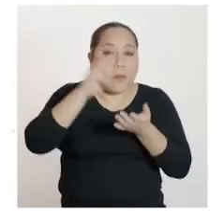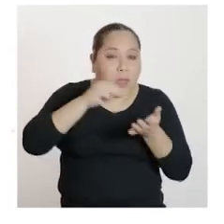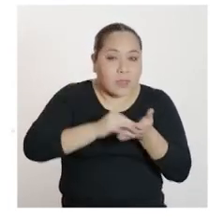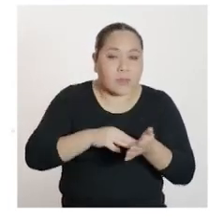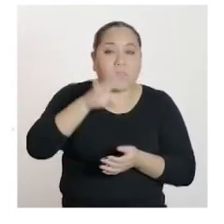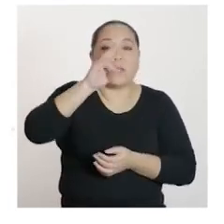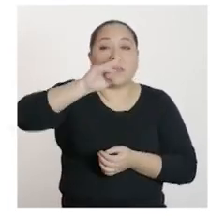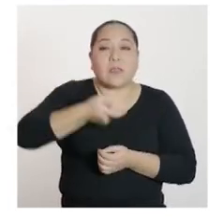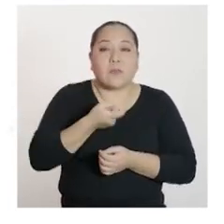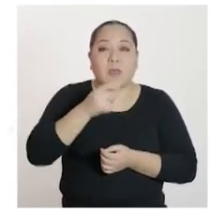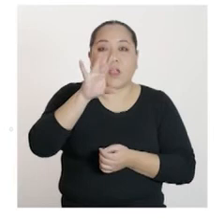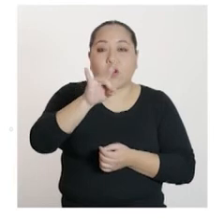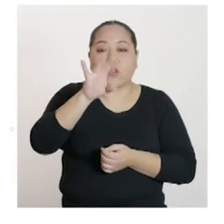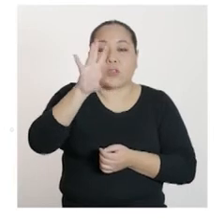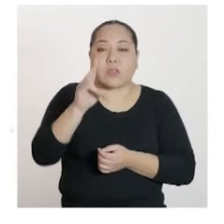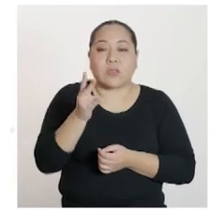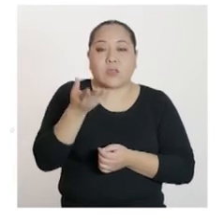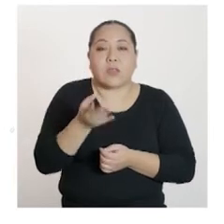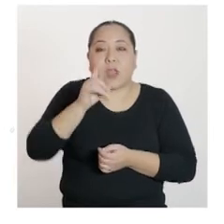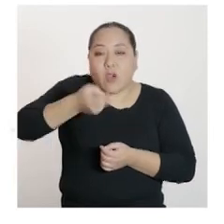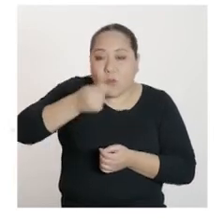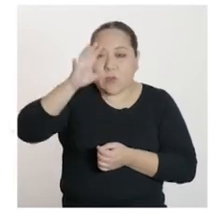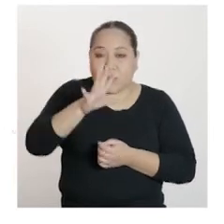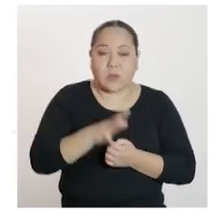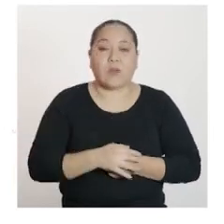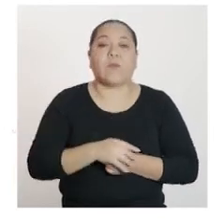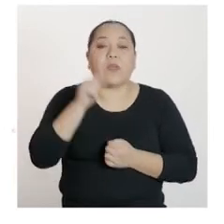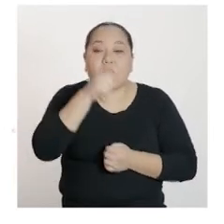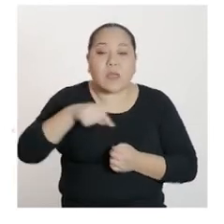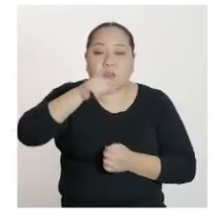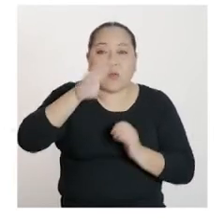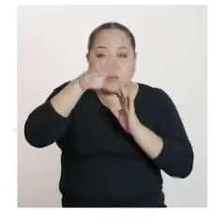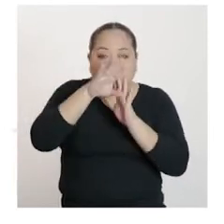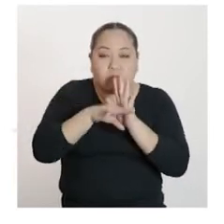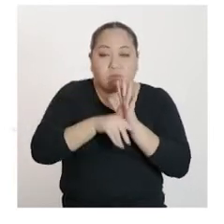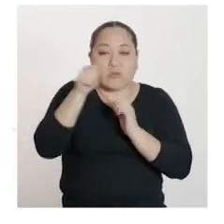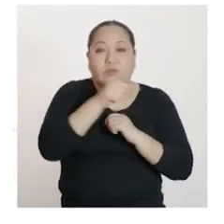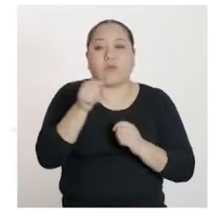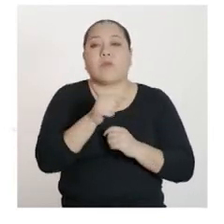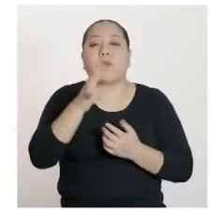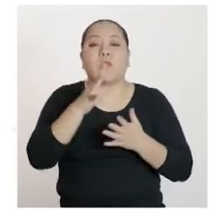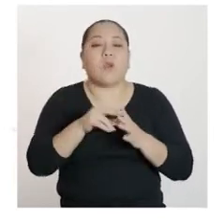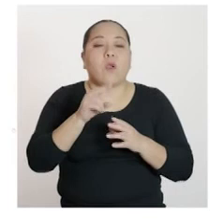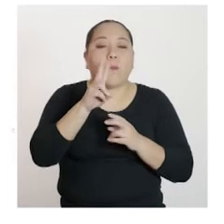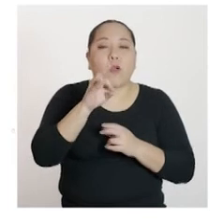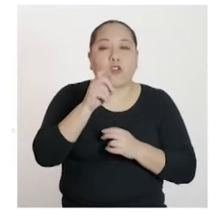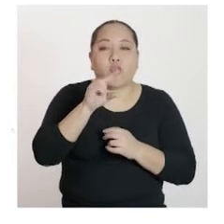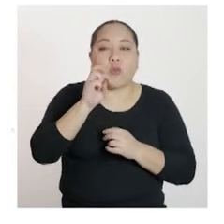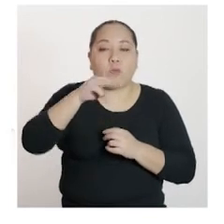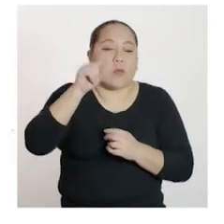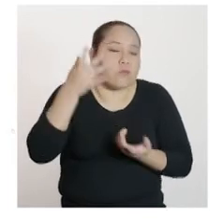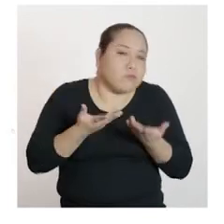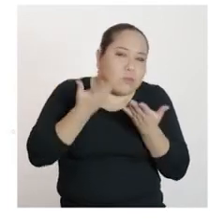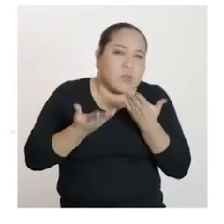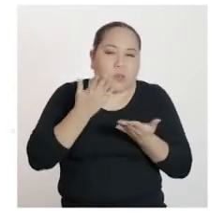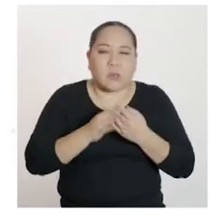7,087,5, que al reducir resulta un volumen igual a 3